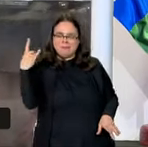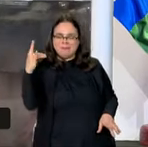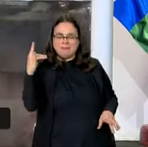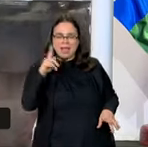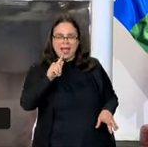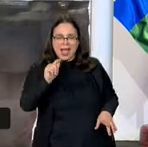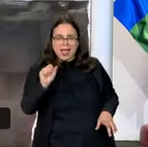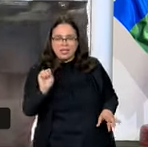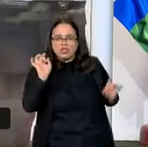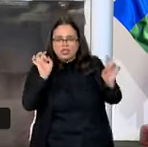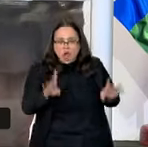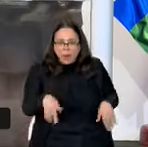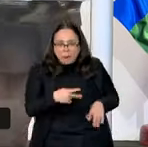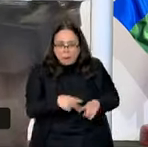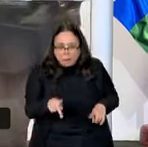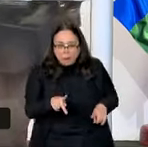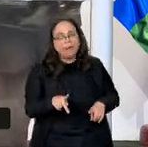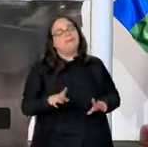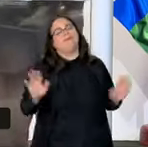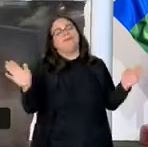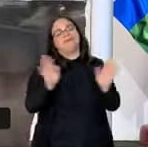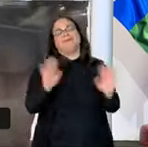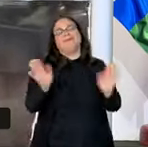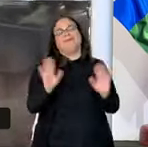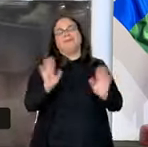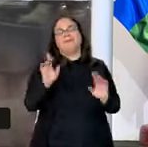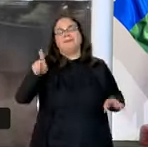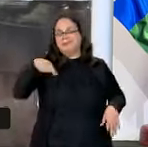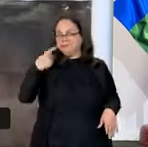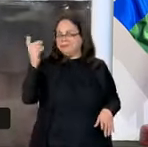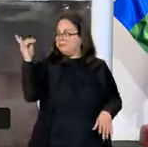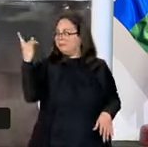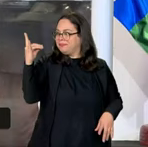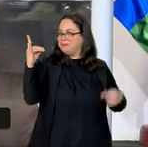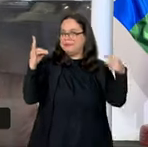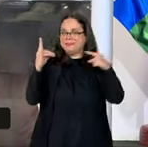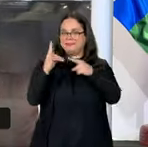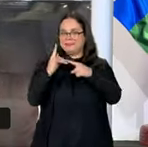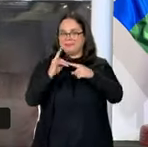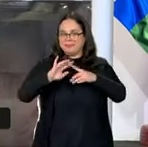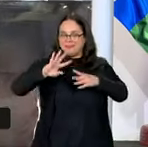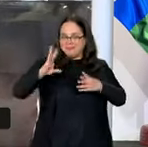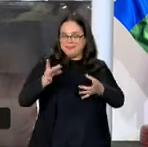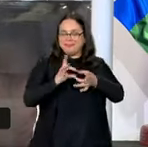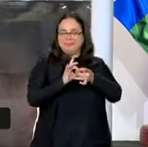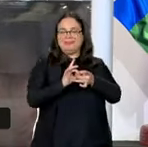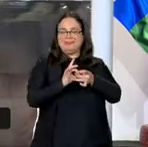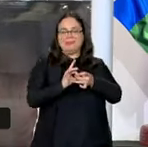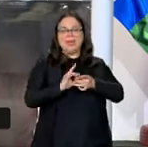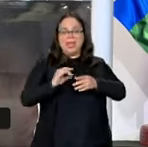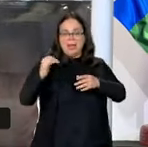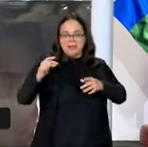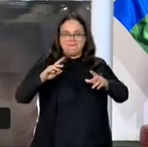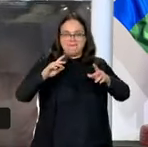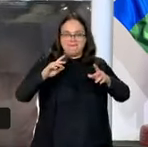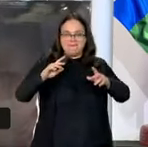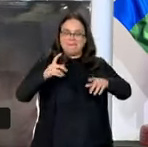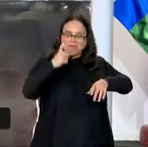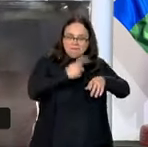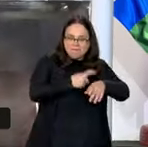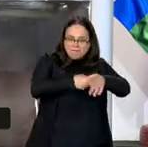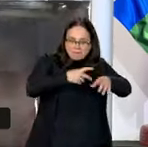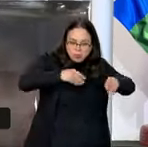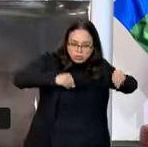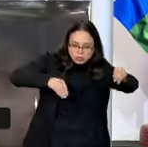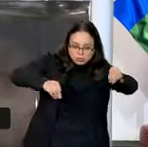gás. Para nosotros, los bolivianos, la integración física es importante. Y agradecemos esta